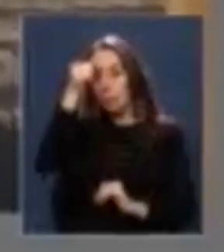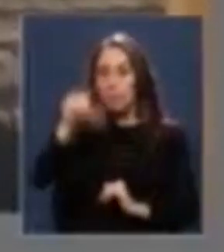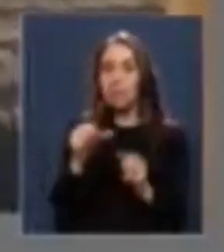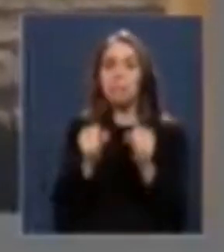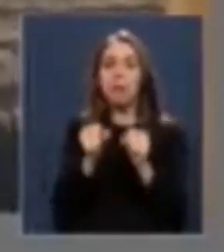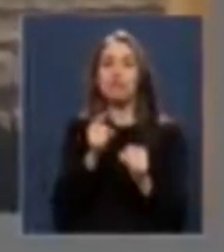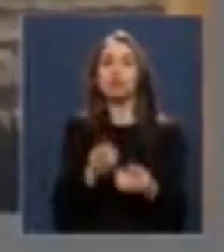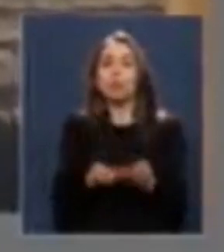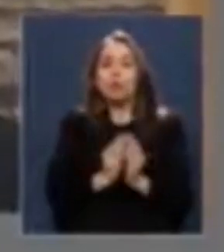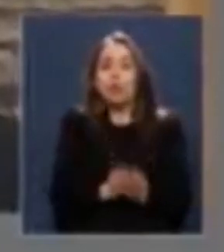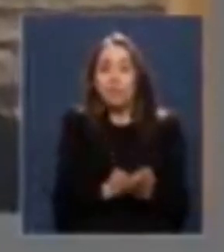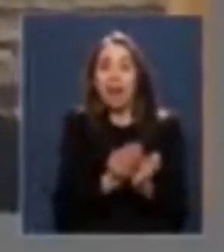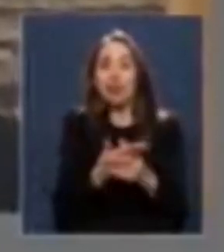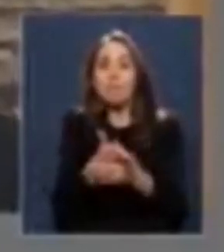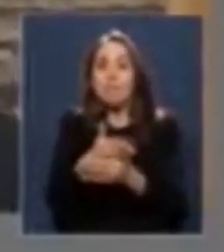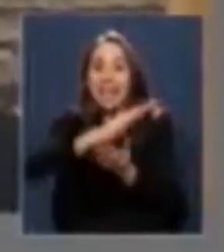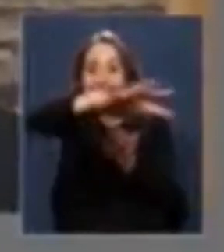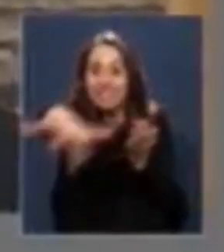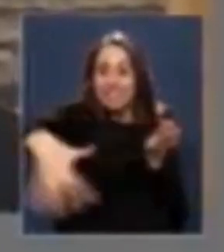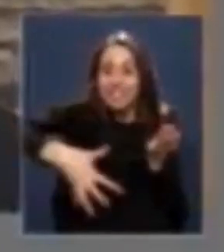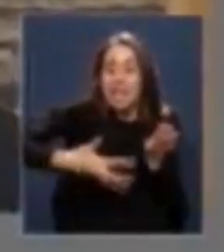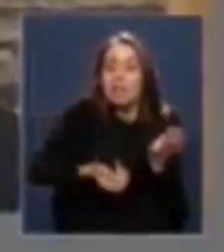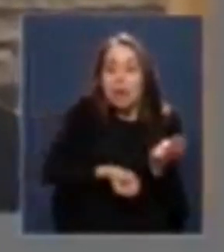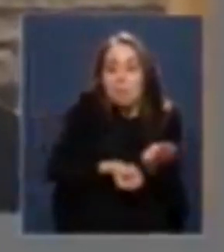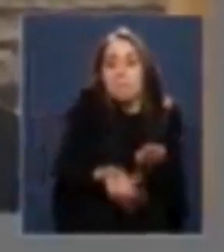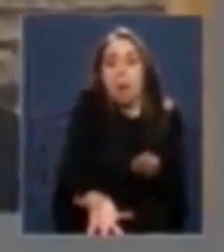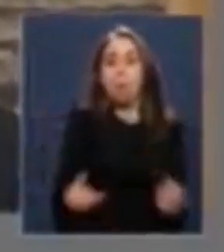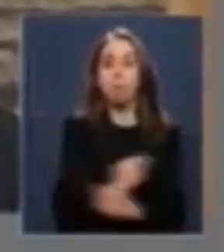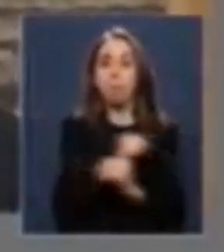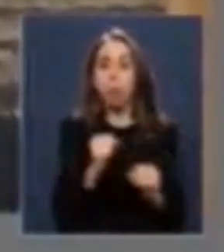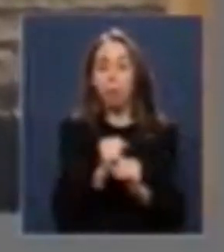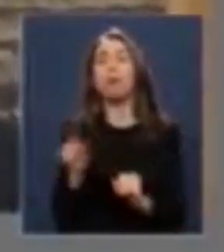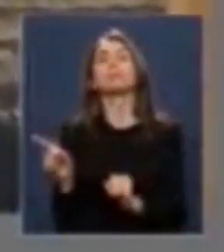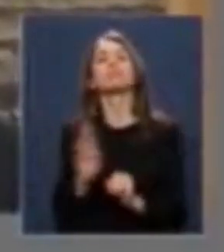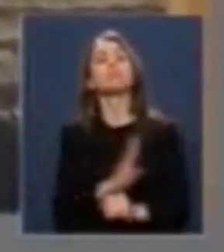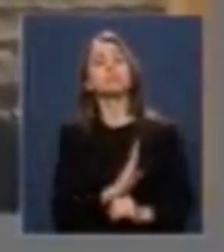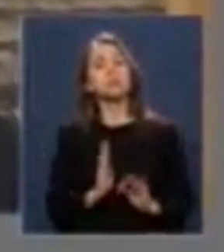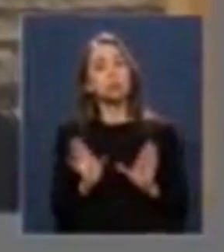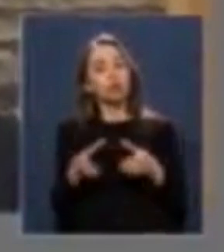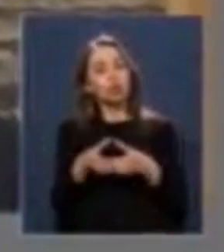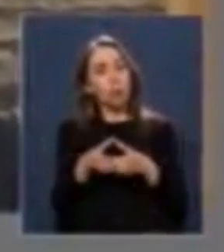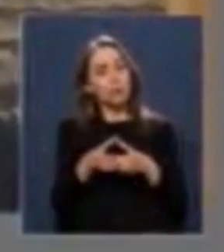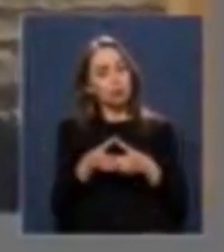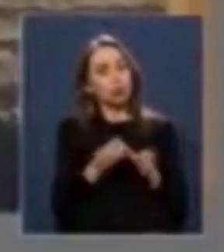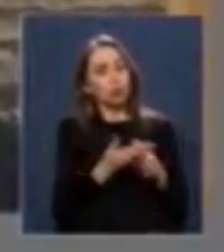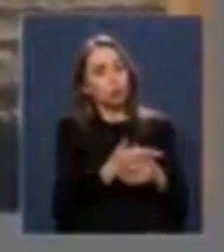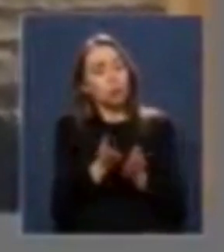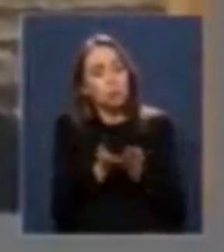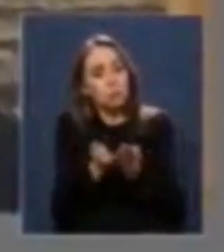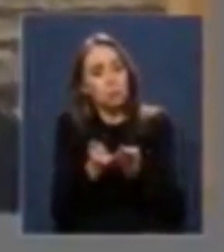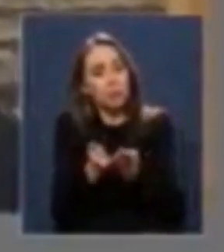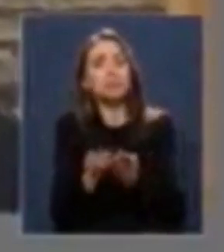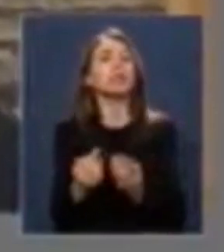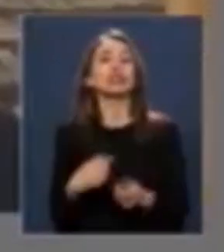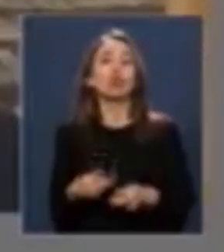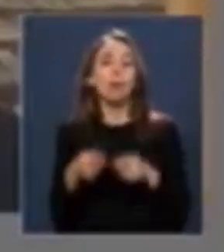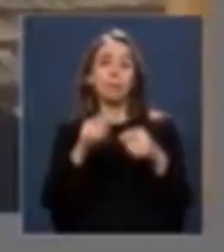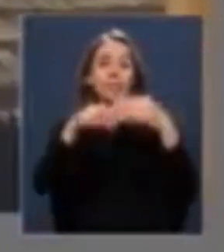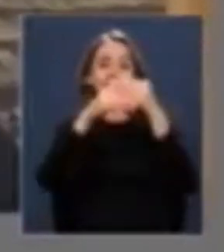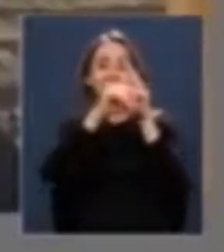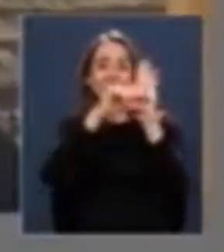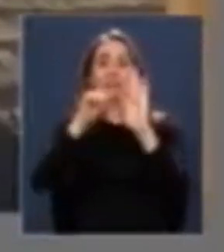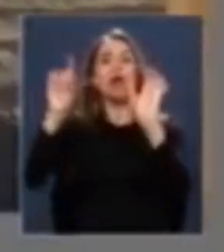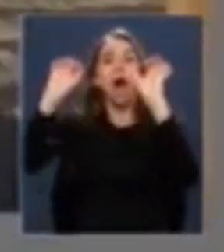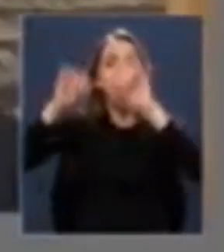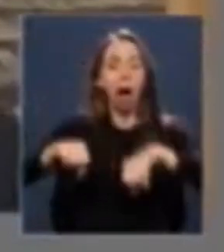agradecer el apoyo entregado por mis colegas de la Comisión de Pesca a la indicación de la que hice ingreso por el objeto